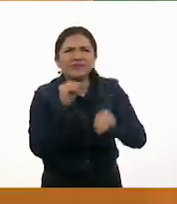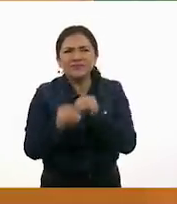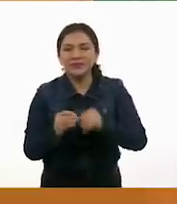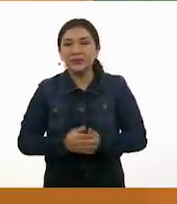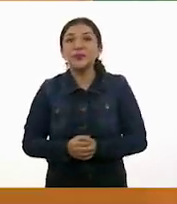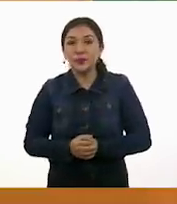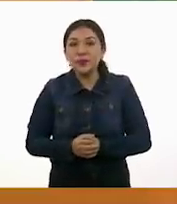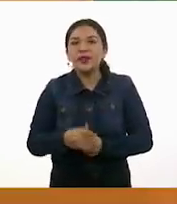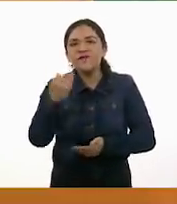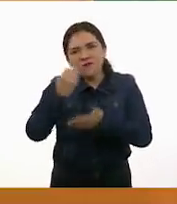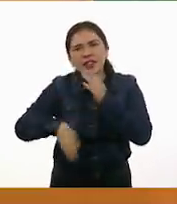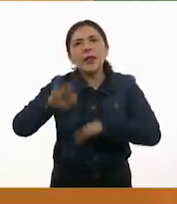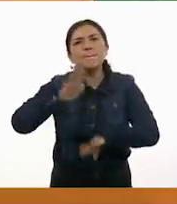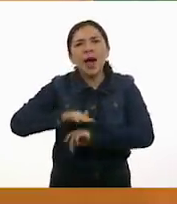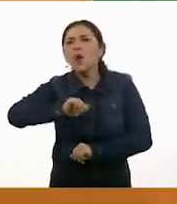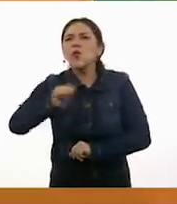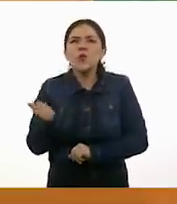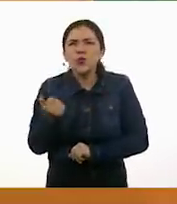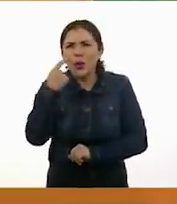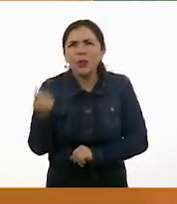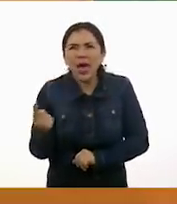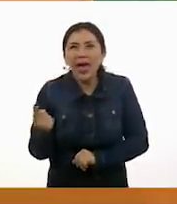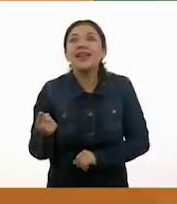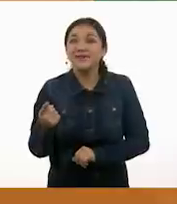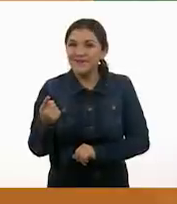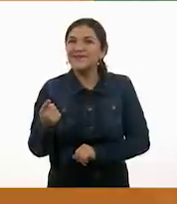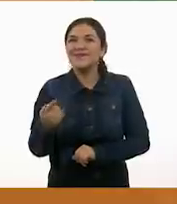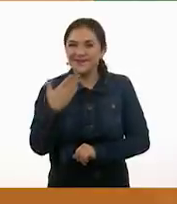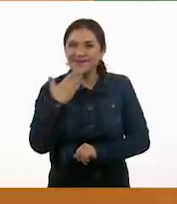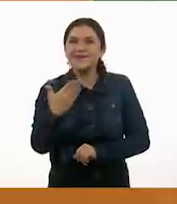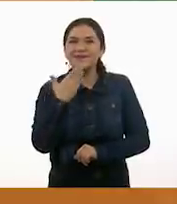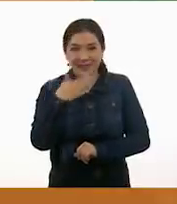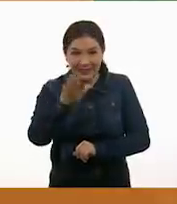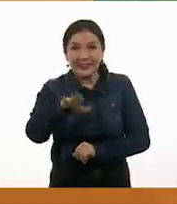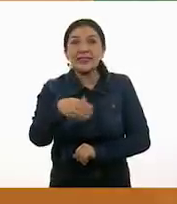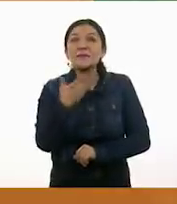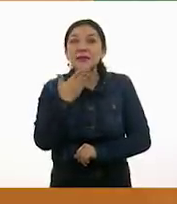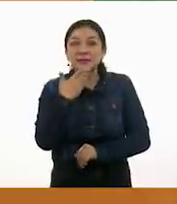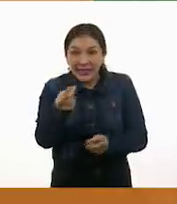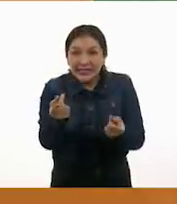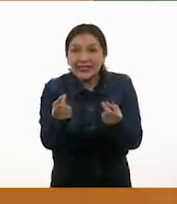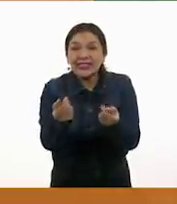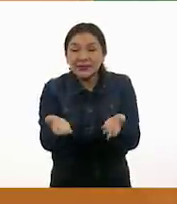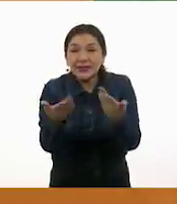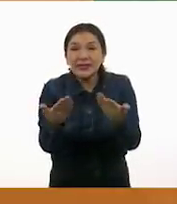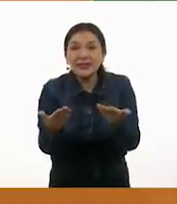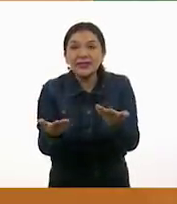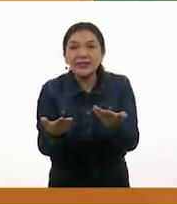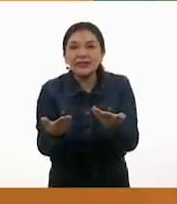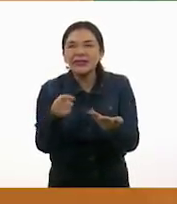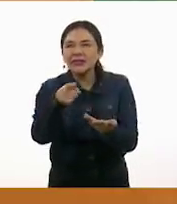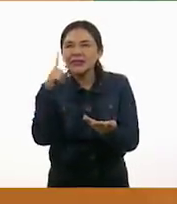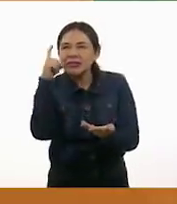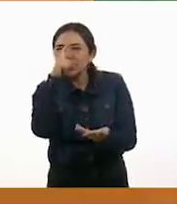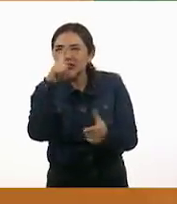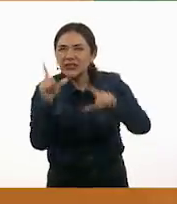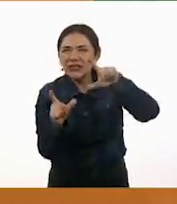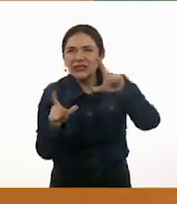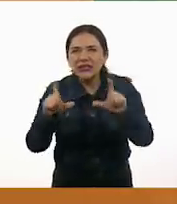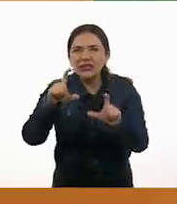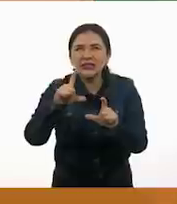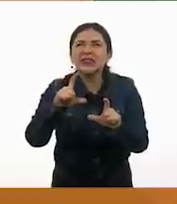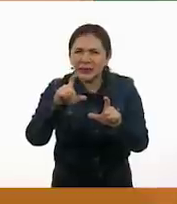Y luego sigue otro, otro, otro, otro. Muy bien. Ahí van. Vamos, vamos bien. Vamos bien, Así. Ay, esa creo que se les está dificultando.